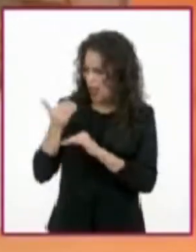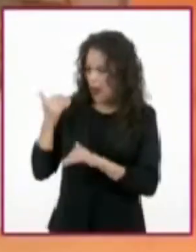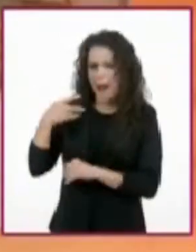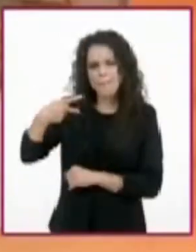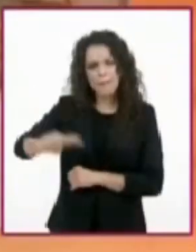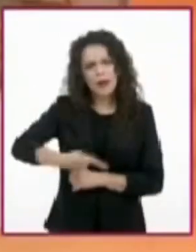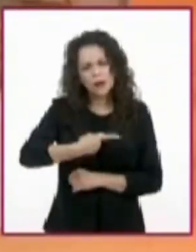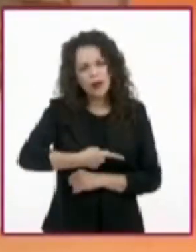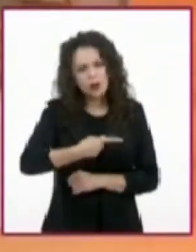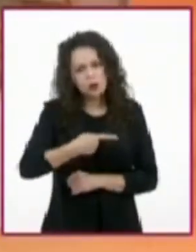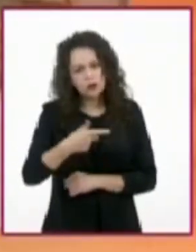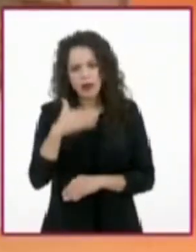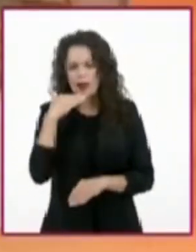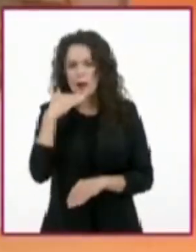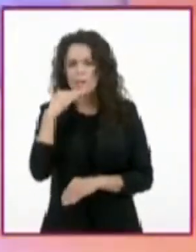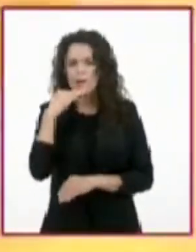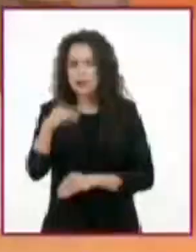lo siguiente.